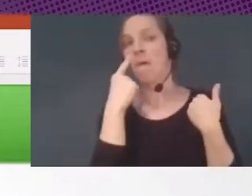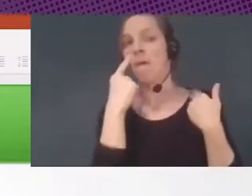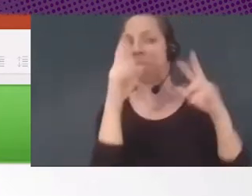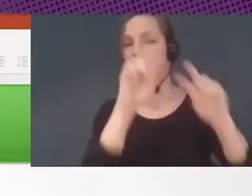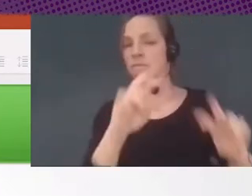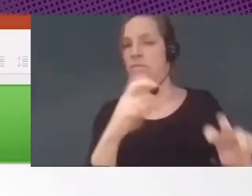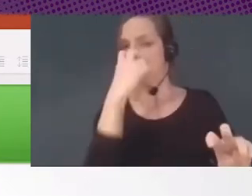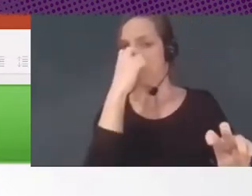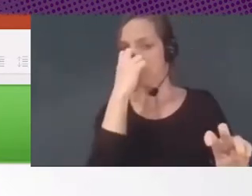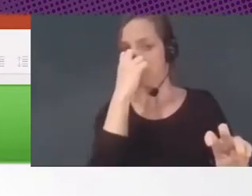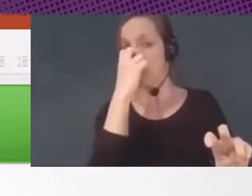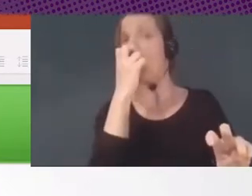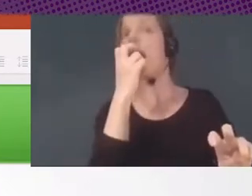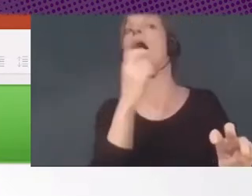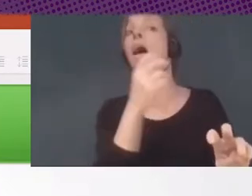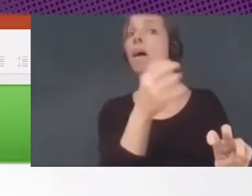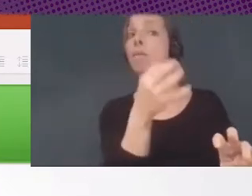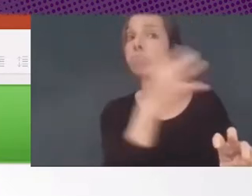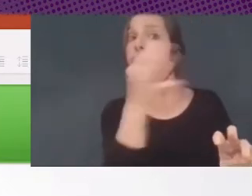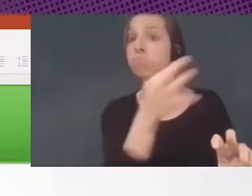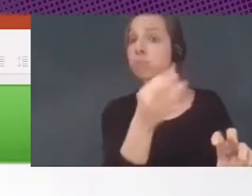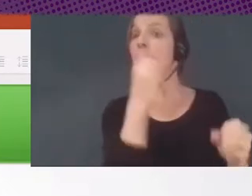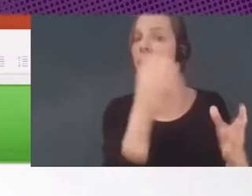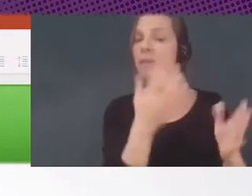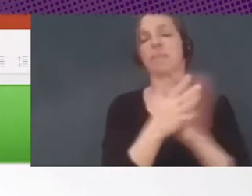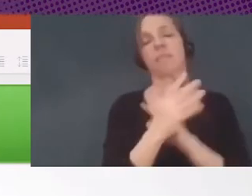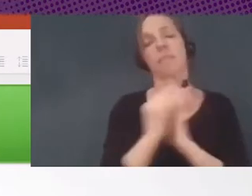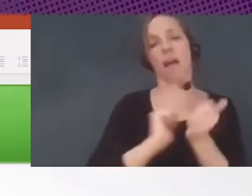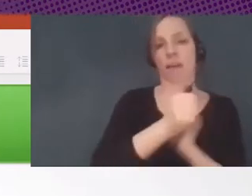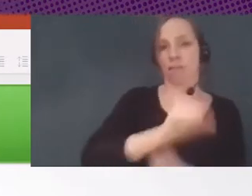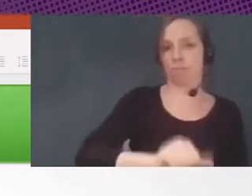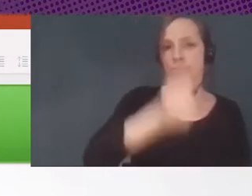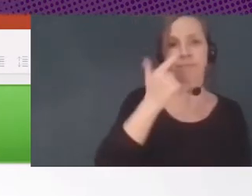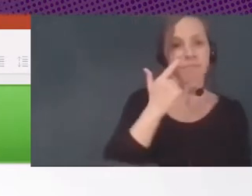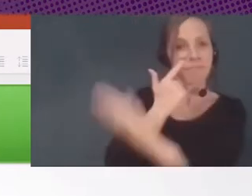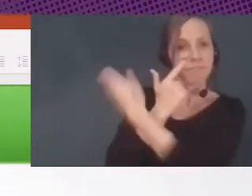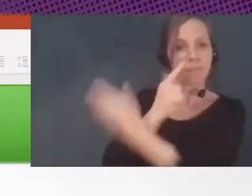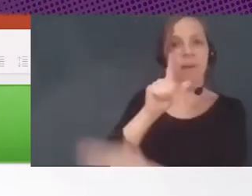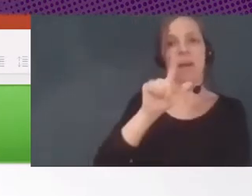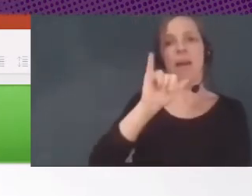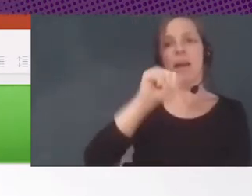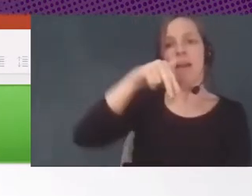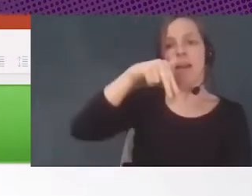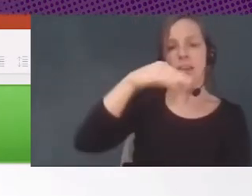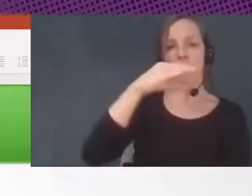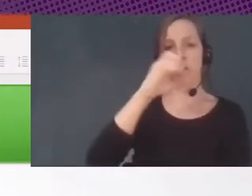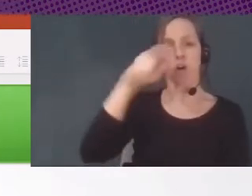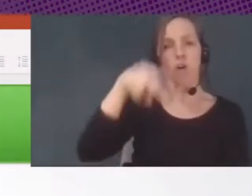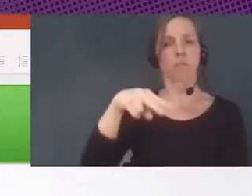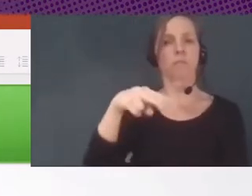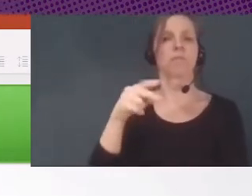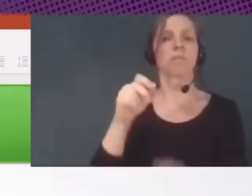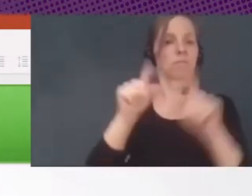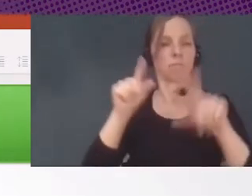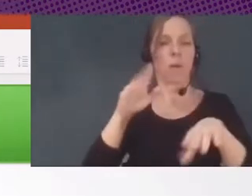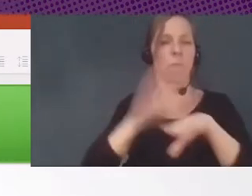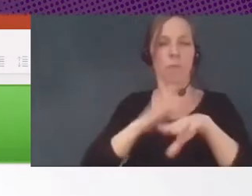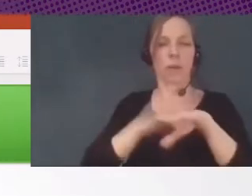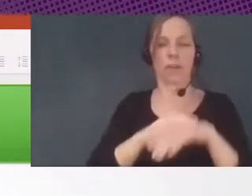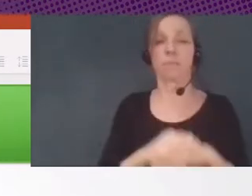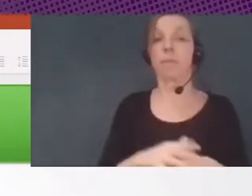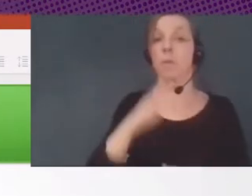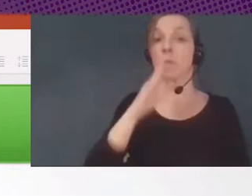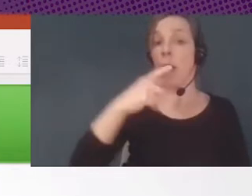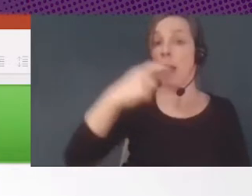era sujeto de crédito. Porque tengo aquí la foto de Abraham Lincoln, porque Lincoln, antes de llegar a ser